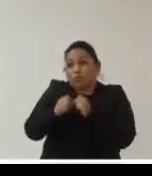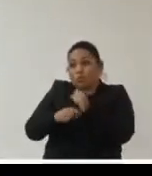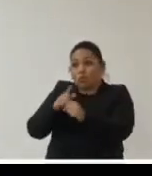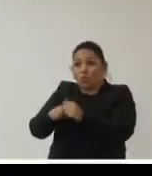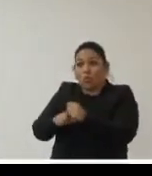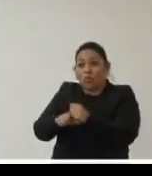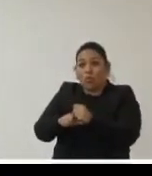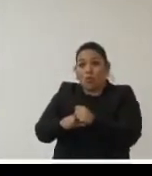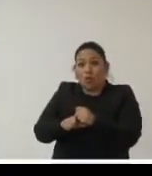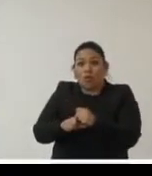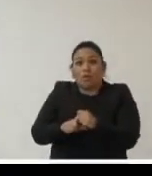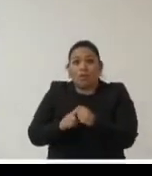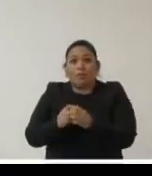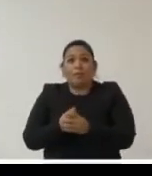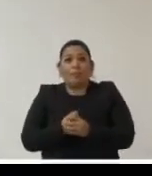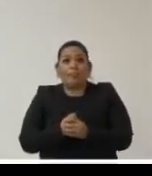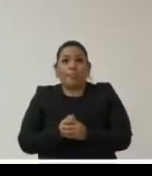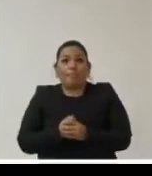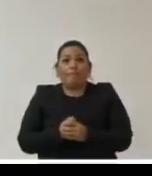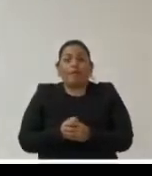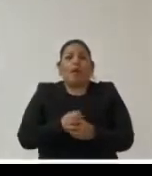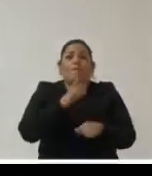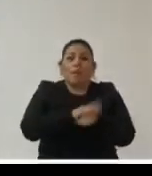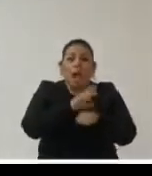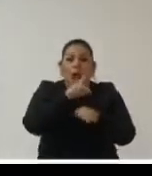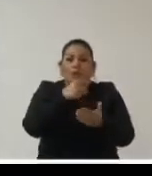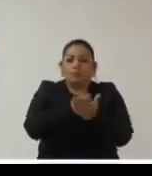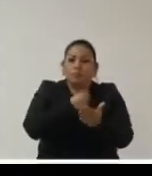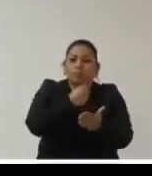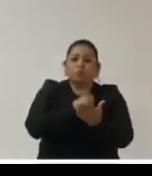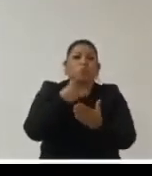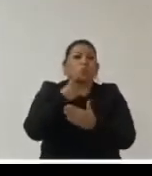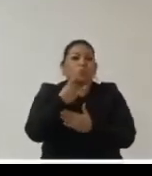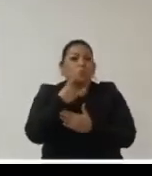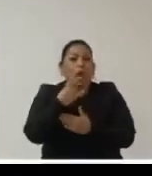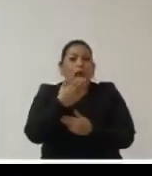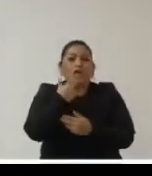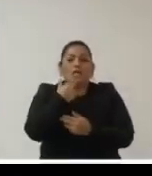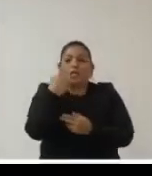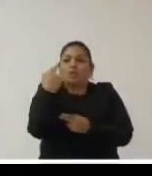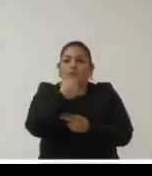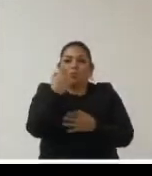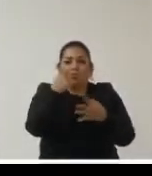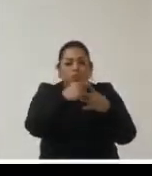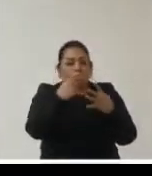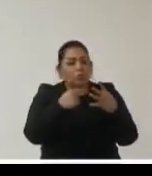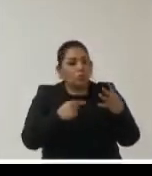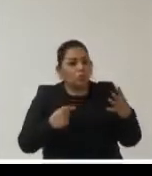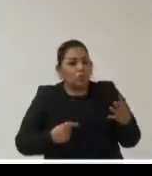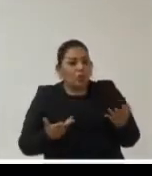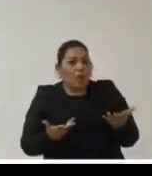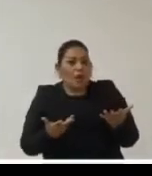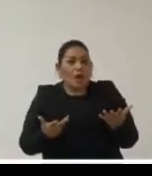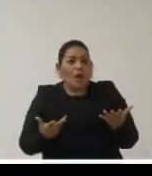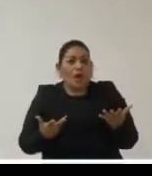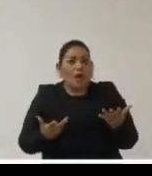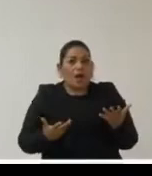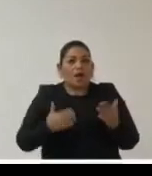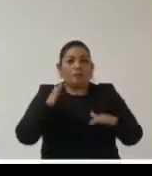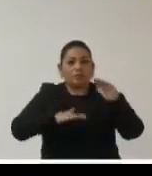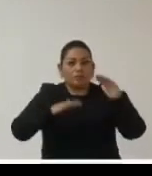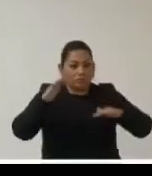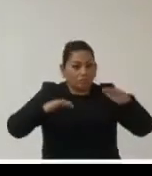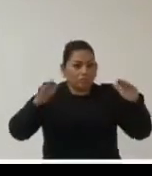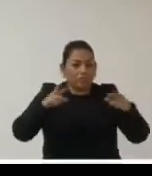derivarse una mayor demanda de bienes y servicios que atiendan estas necesidades que se generan de repente de